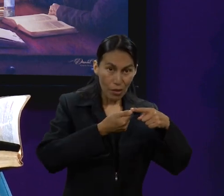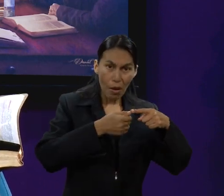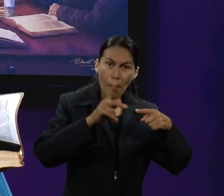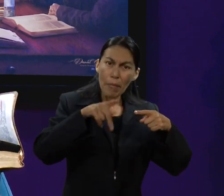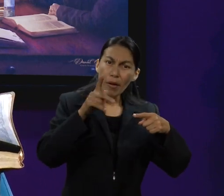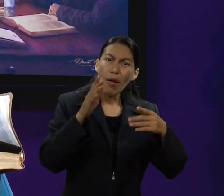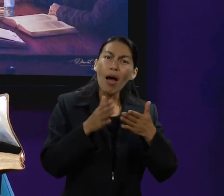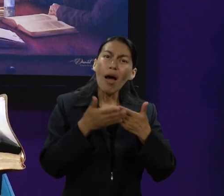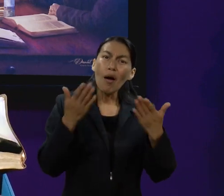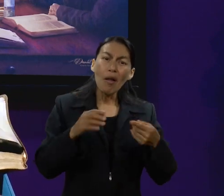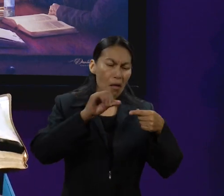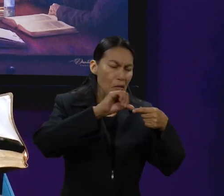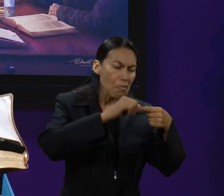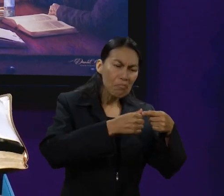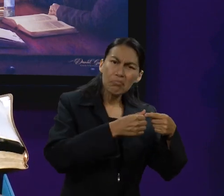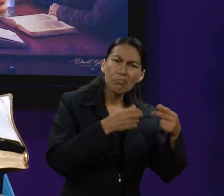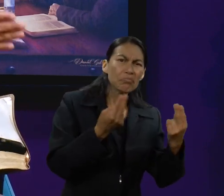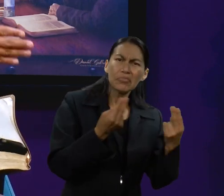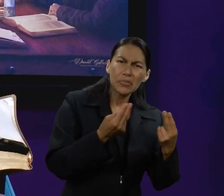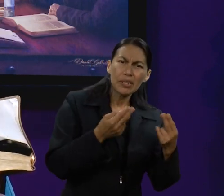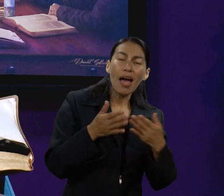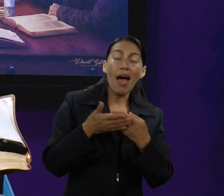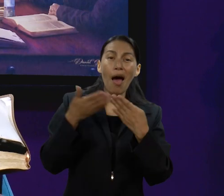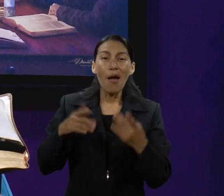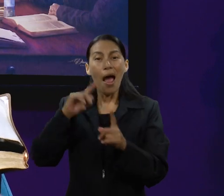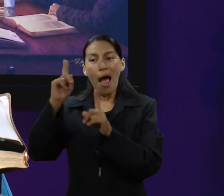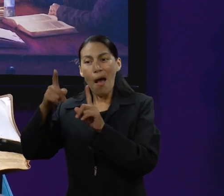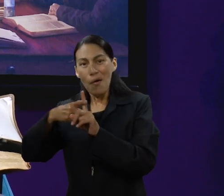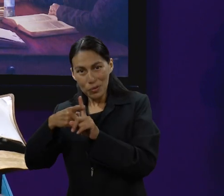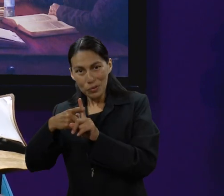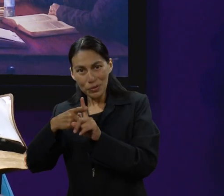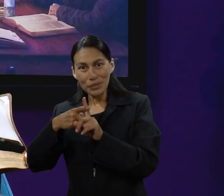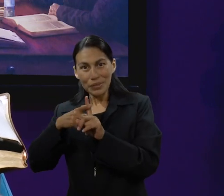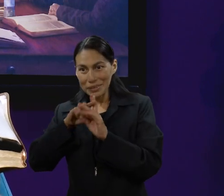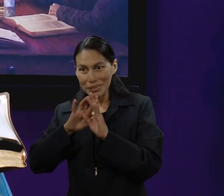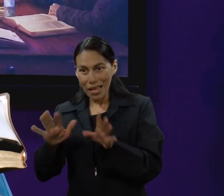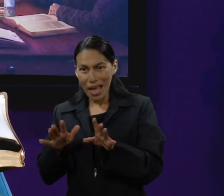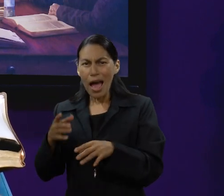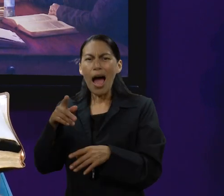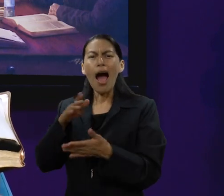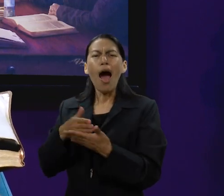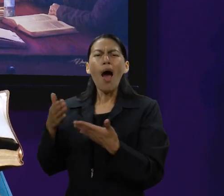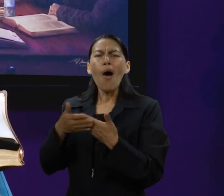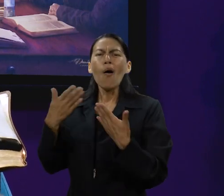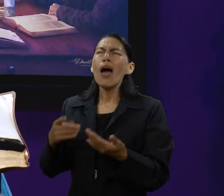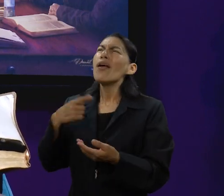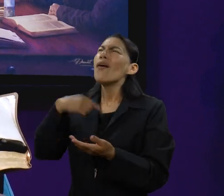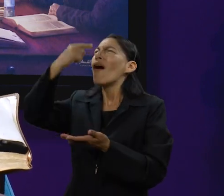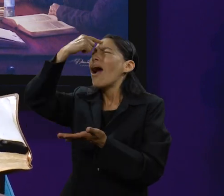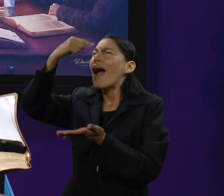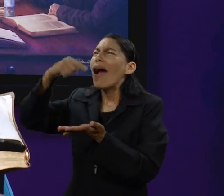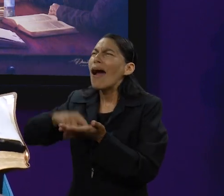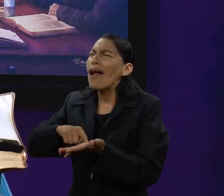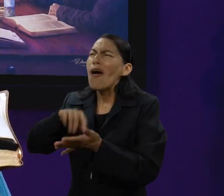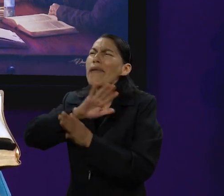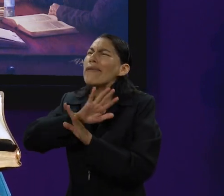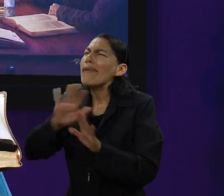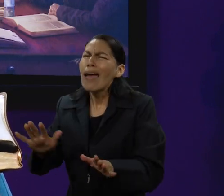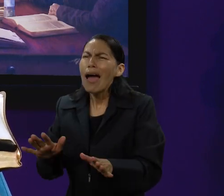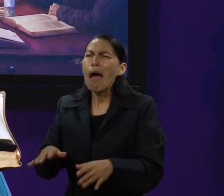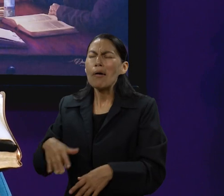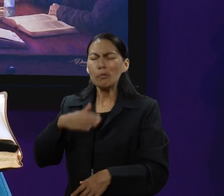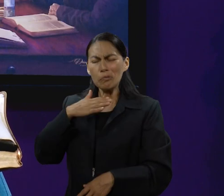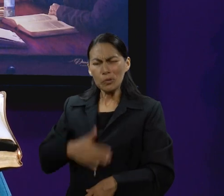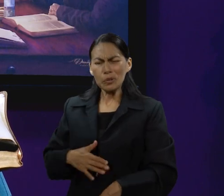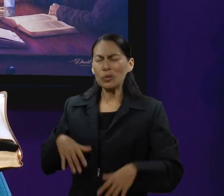circuncisión, ahora el que él crea. Es correcto. Porque se cumple en la cruz y pum, se abre para todos. Eso es muy bonito, de que ahora ya